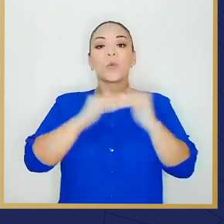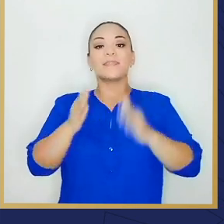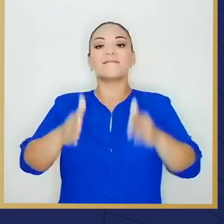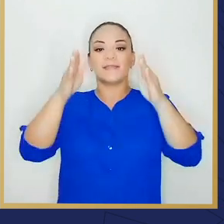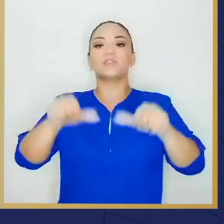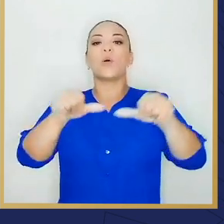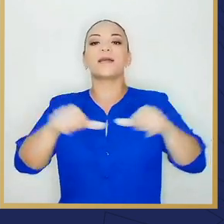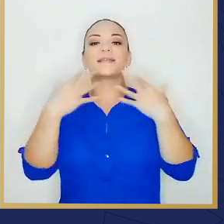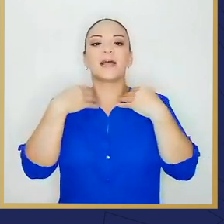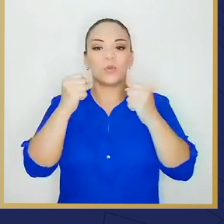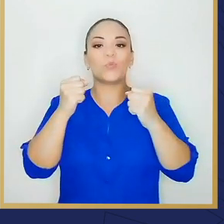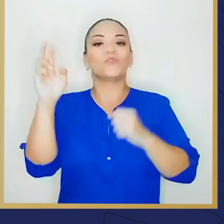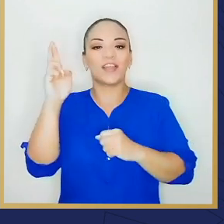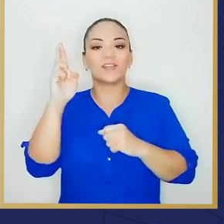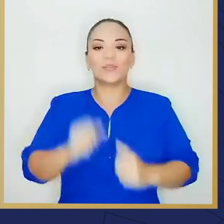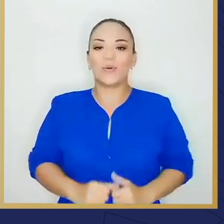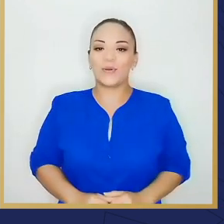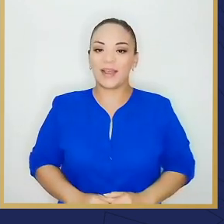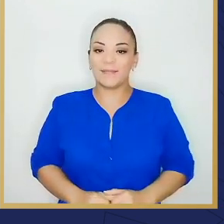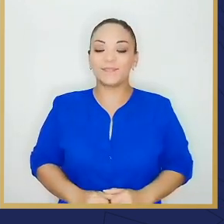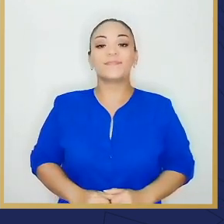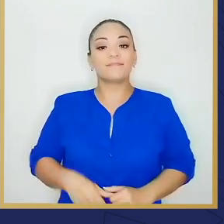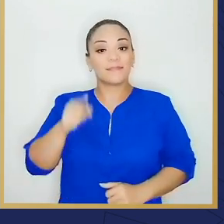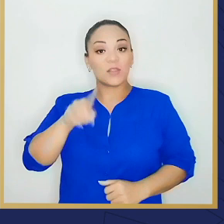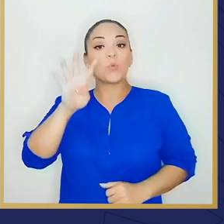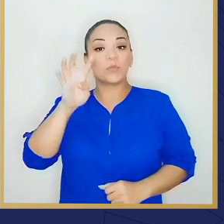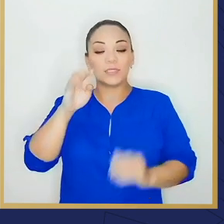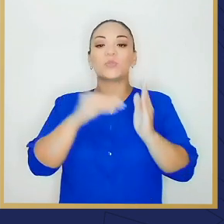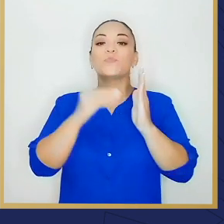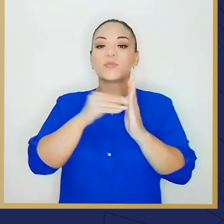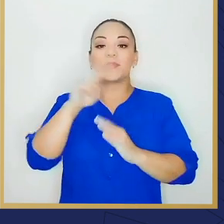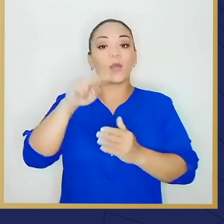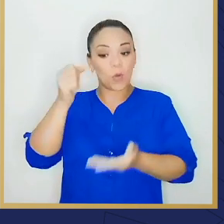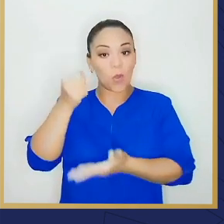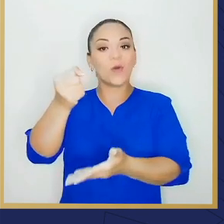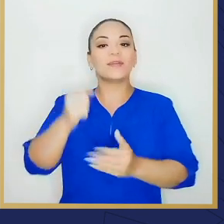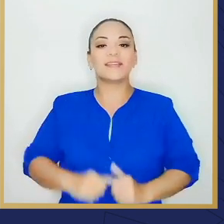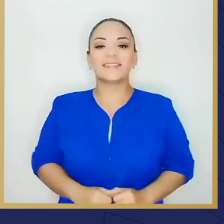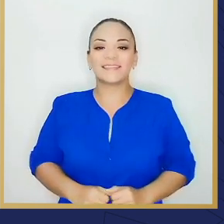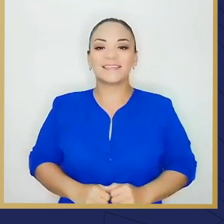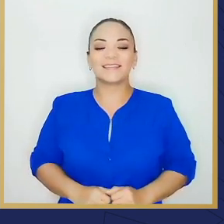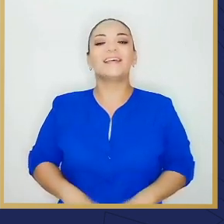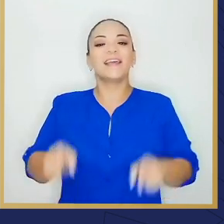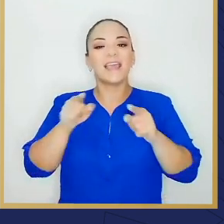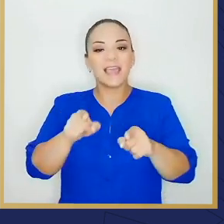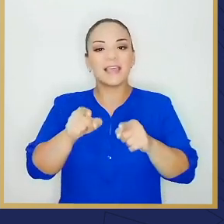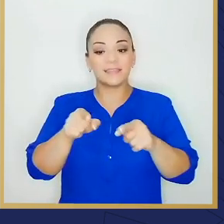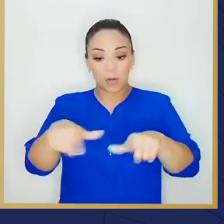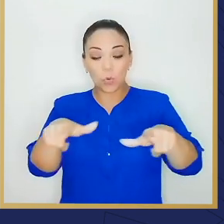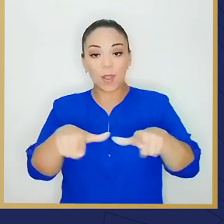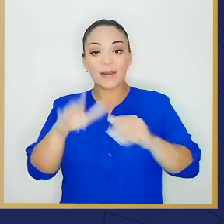área de salud rectora de 400 millones de colones, que le da,